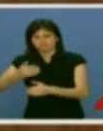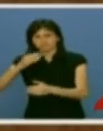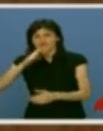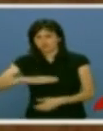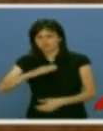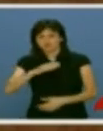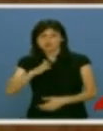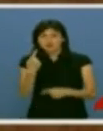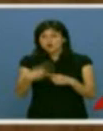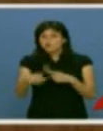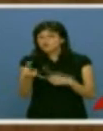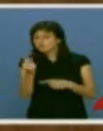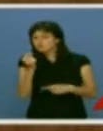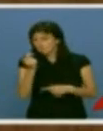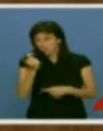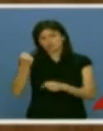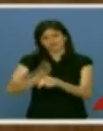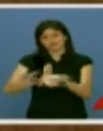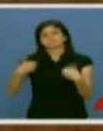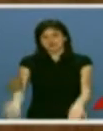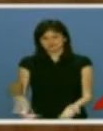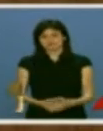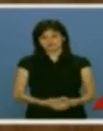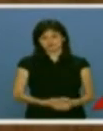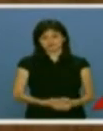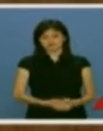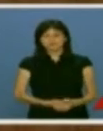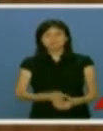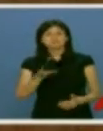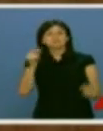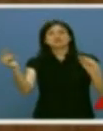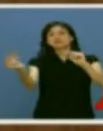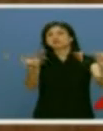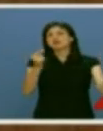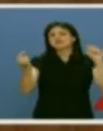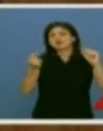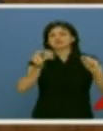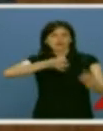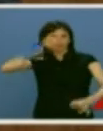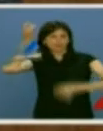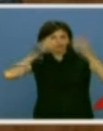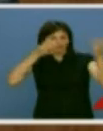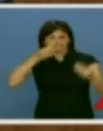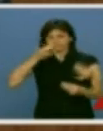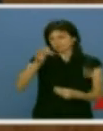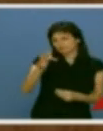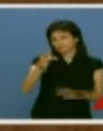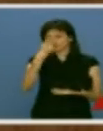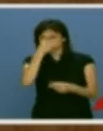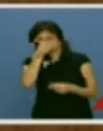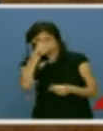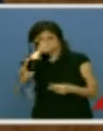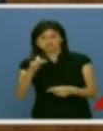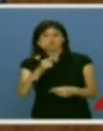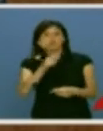hacer más con menos. Por otra parte, sabe usted bien que este debate se presta a demagogias. ¿Cree usted que la señora